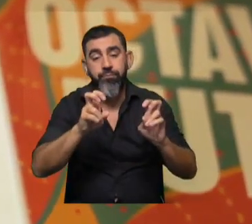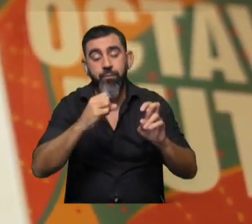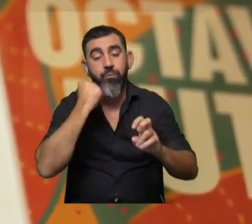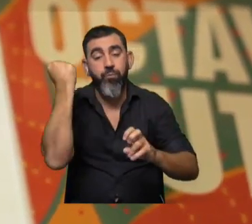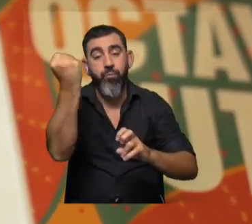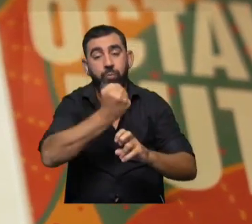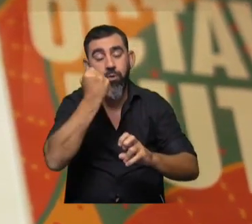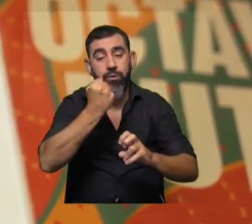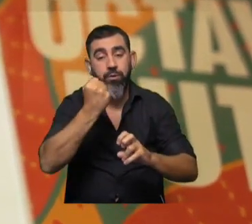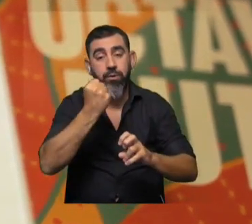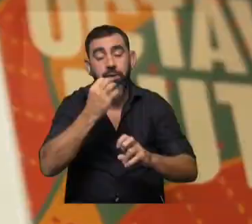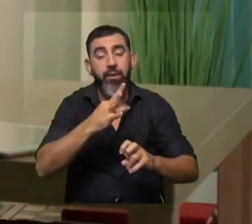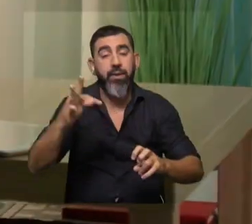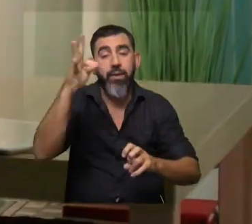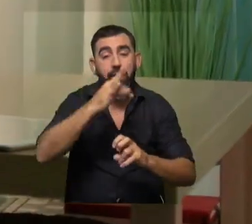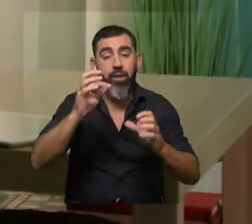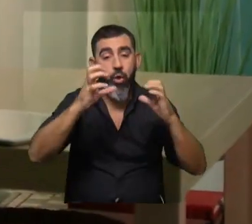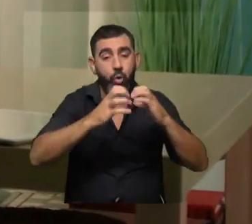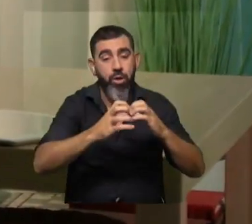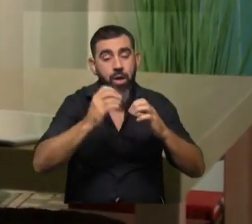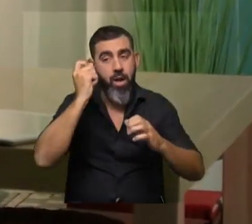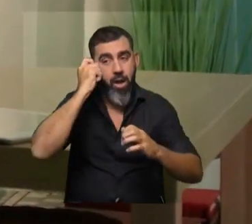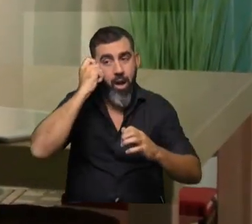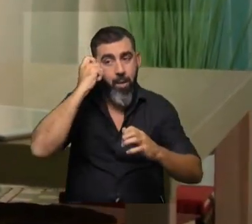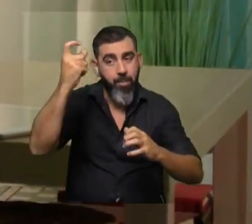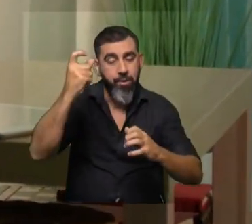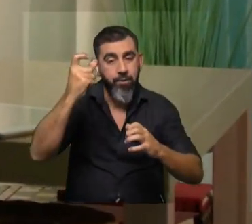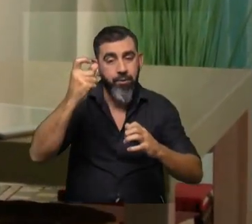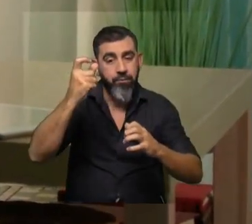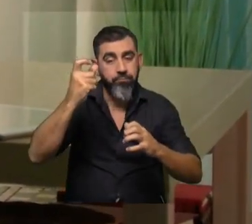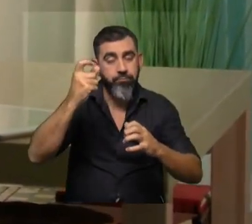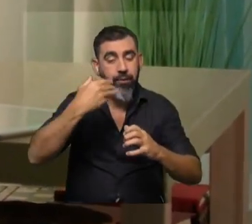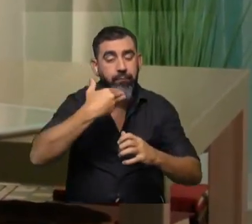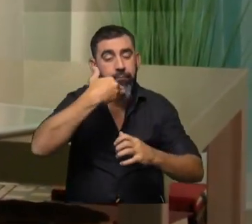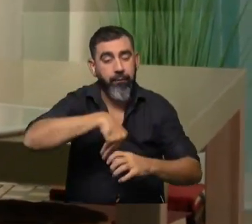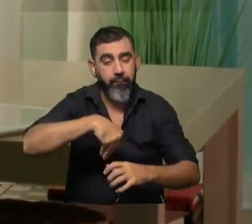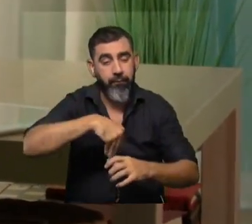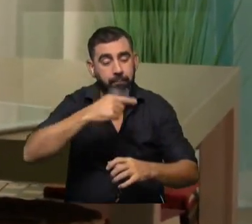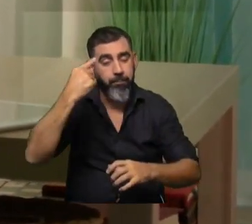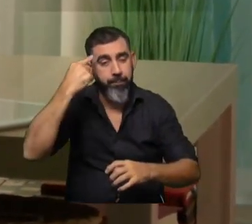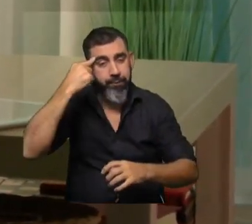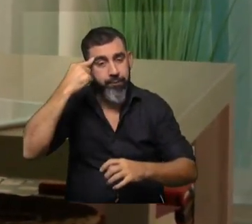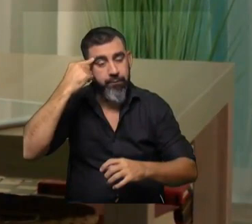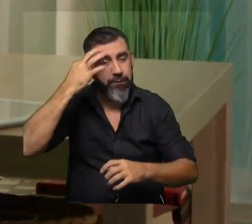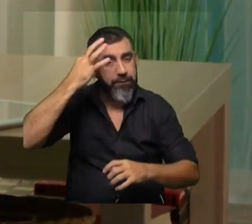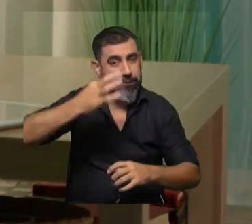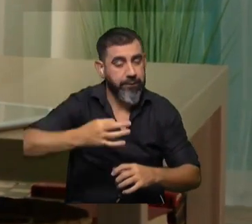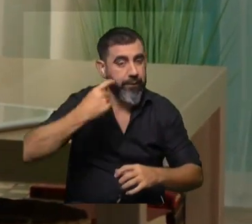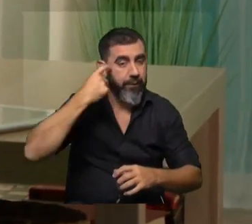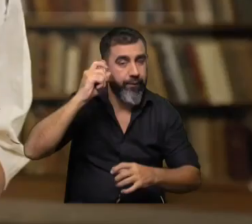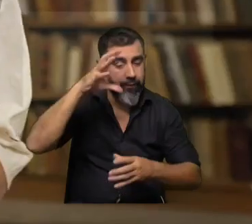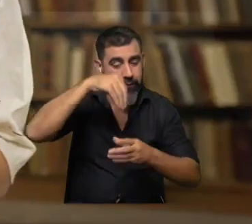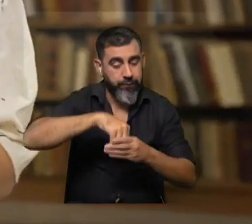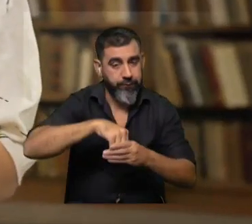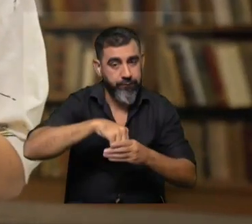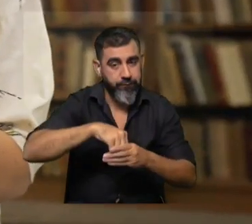importante que se llama teoría de la mente, es decir, tu capacidad de atribuir y de interpretar pensamientos y creencias, ideas en los otros.